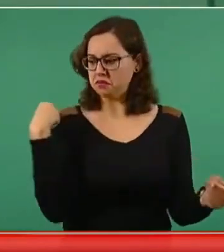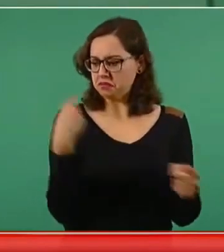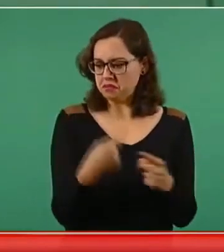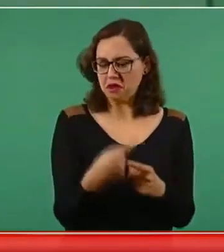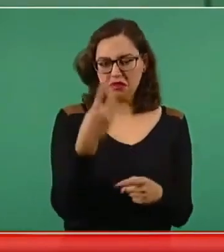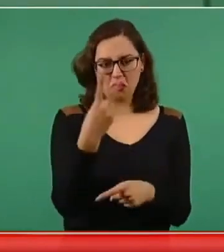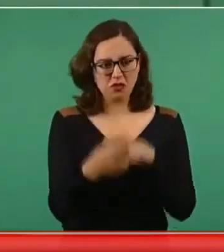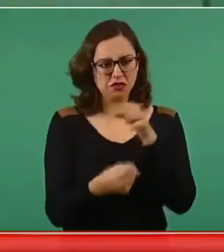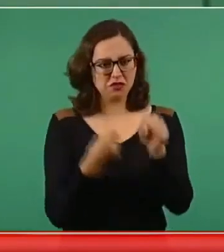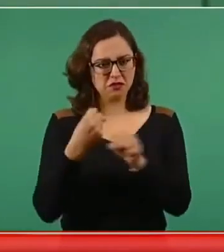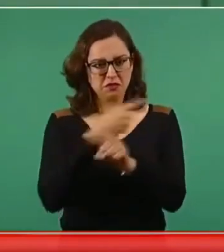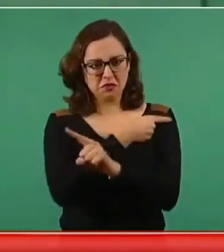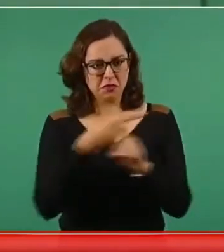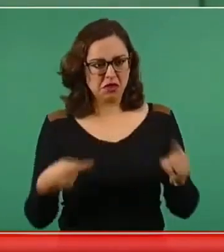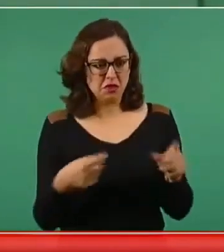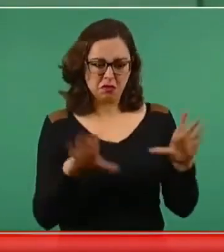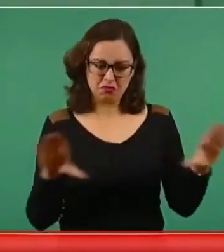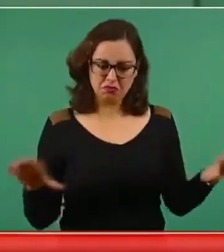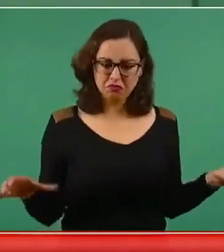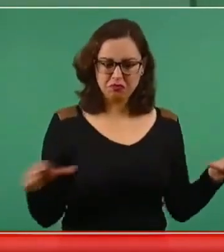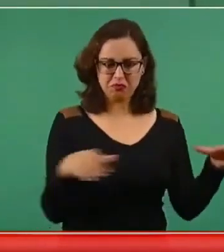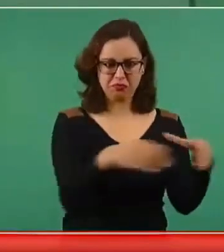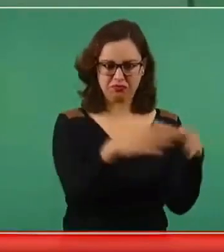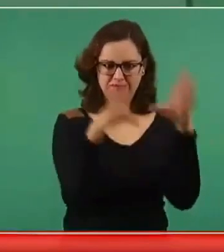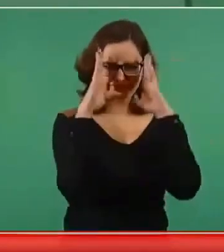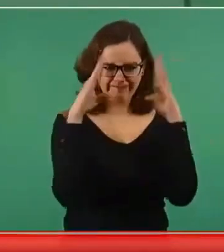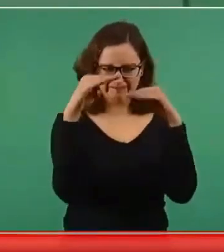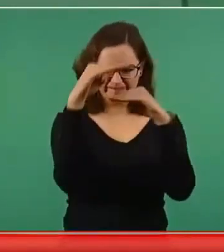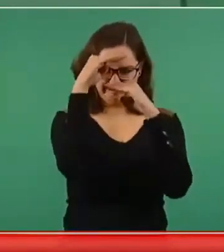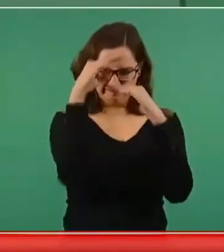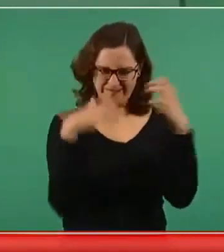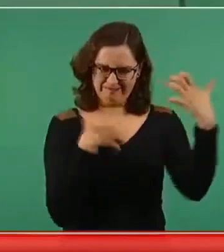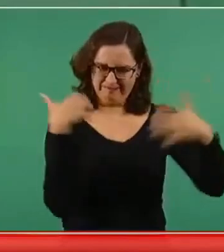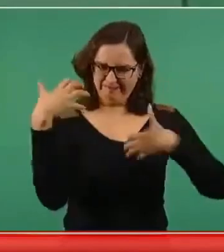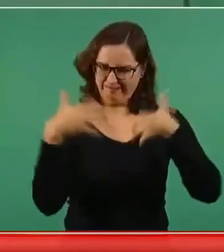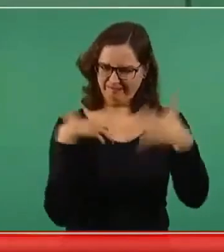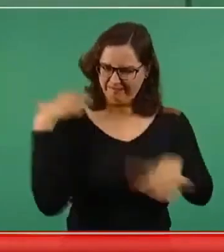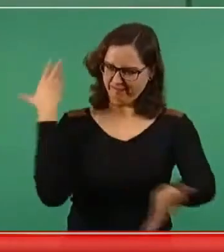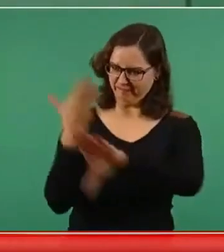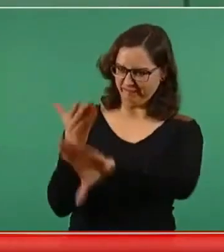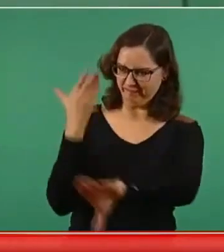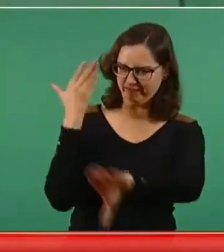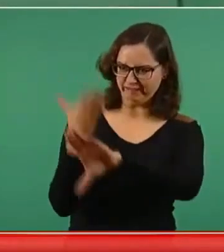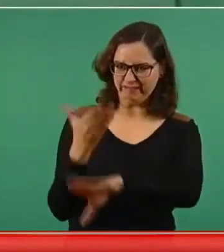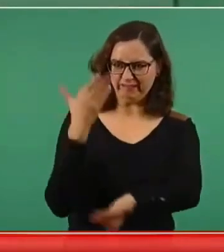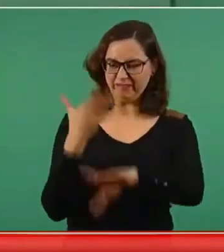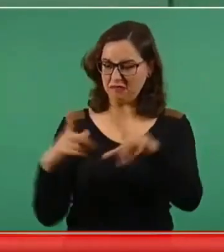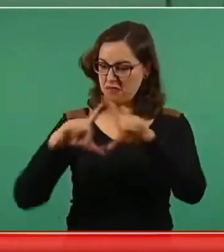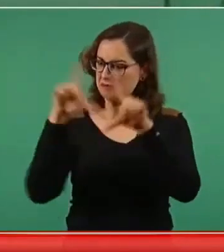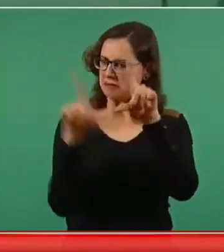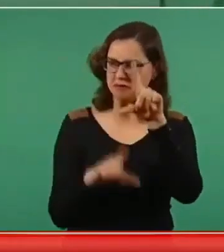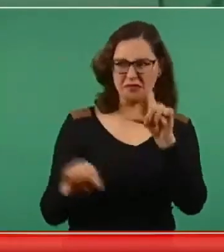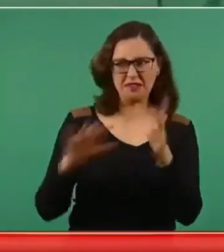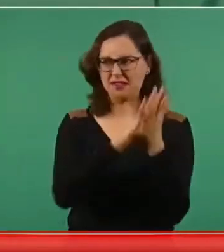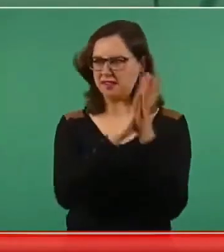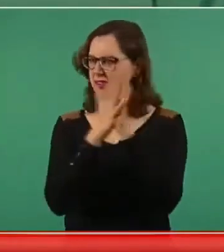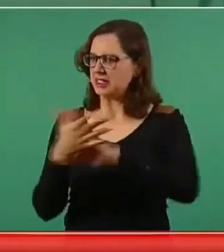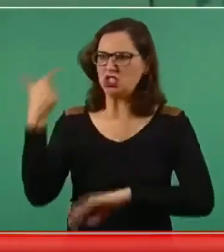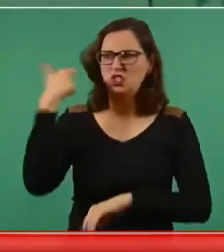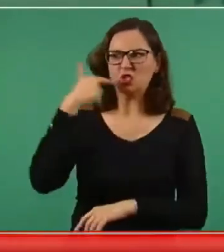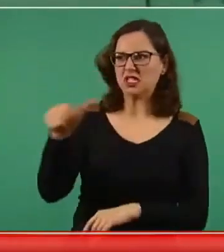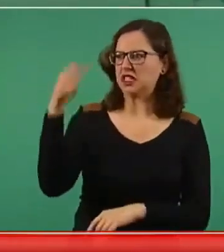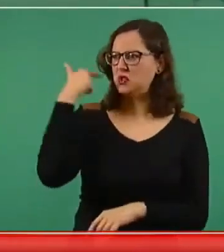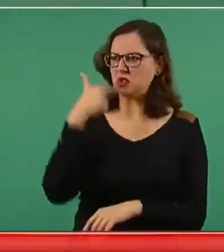que ha querido detener el proceso de transformación? Ese es un buen